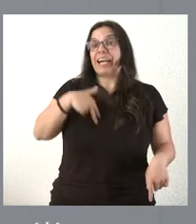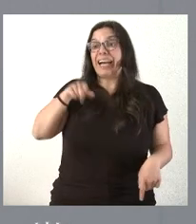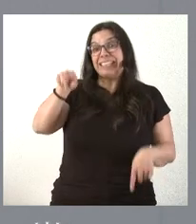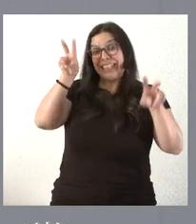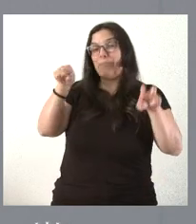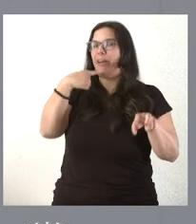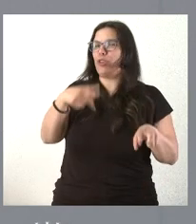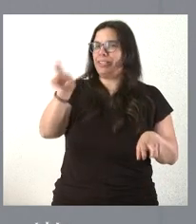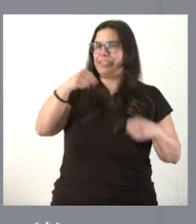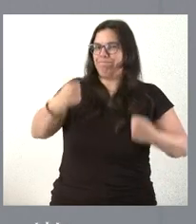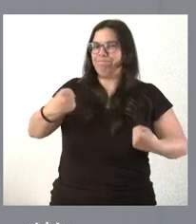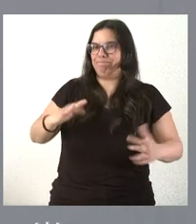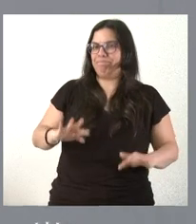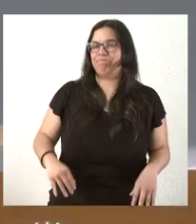asunto.